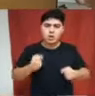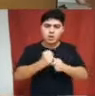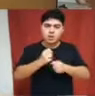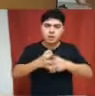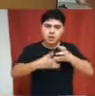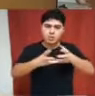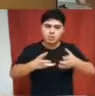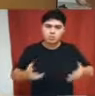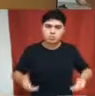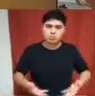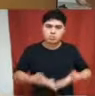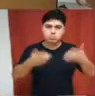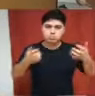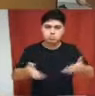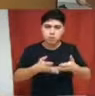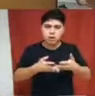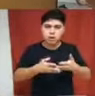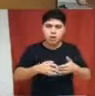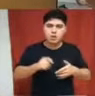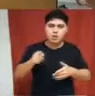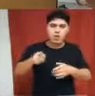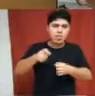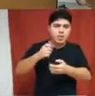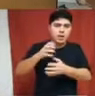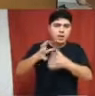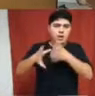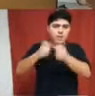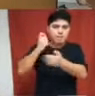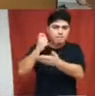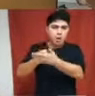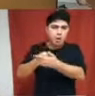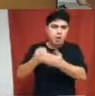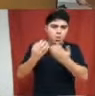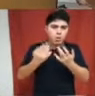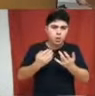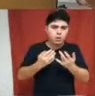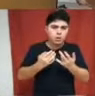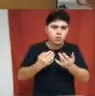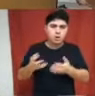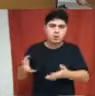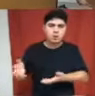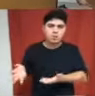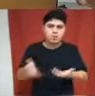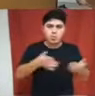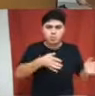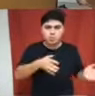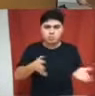sabemos cuánto se les paga durante cuánto tiempo para mover arena de un lugar al otro.